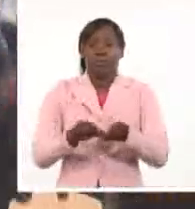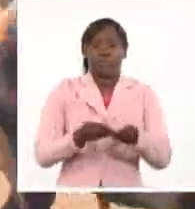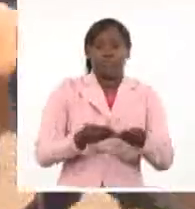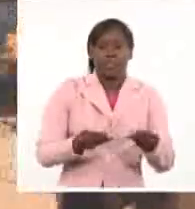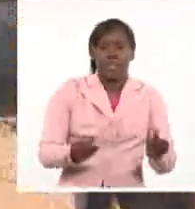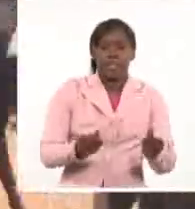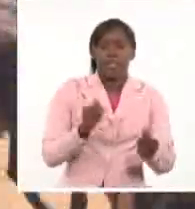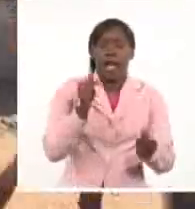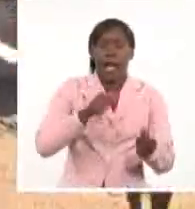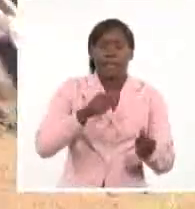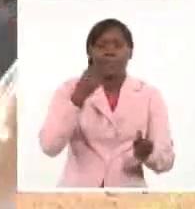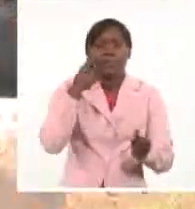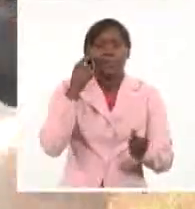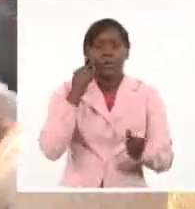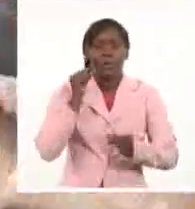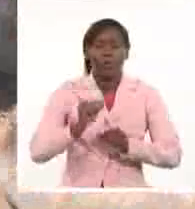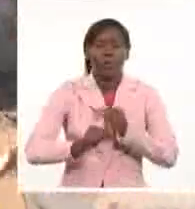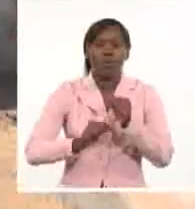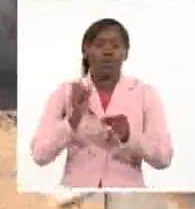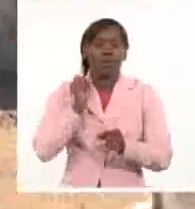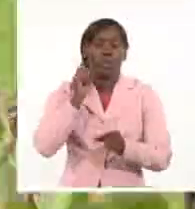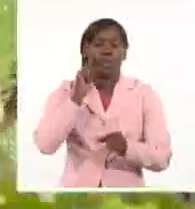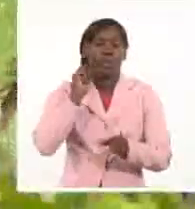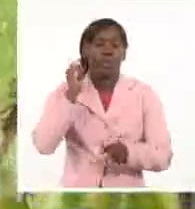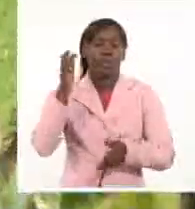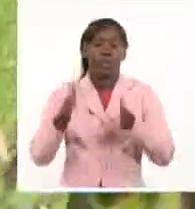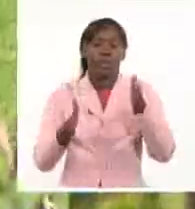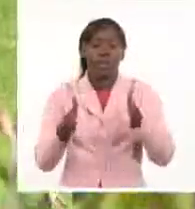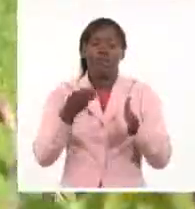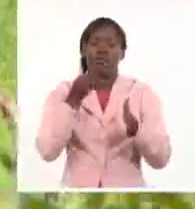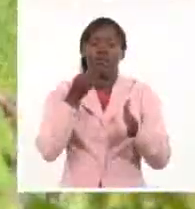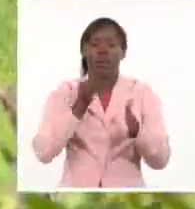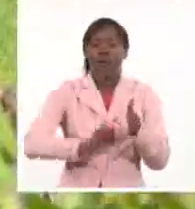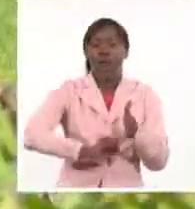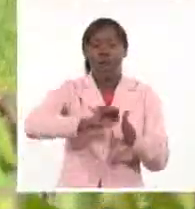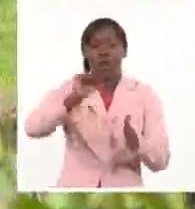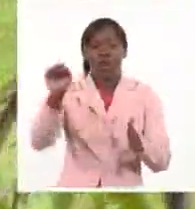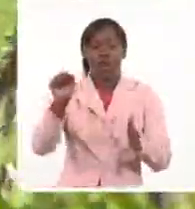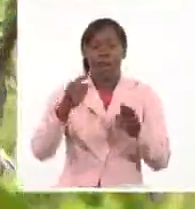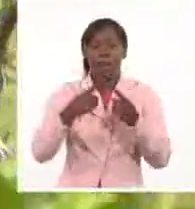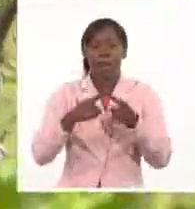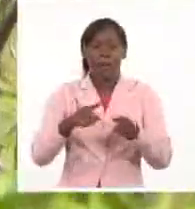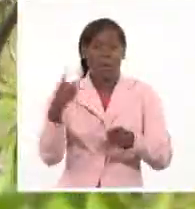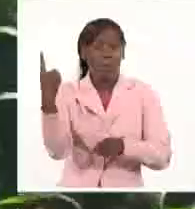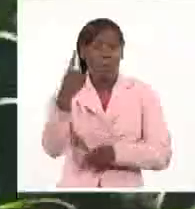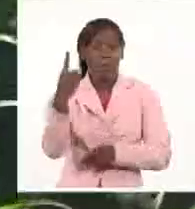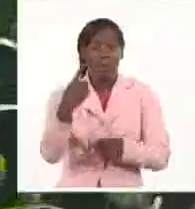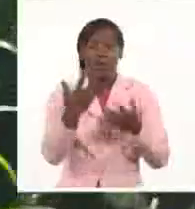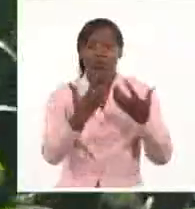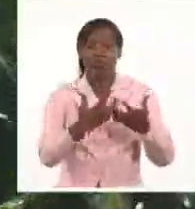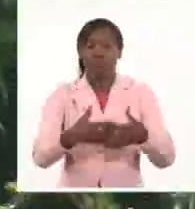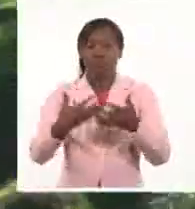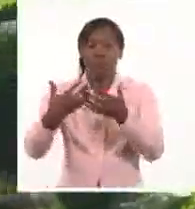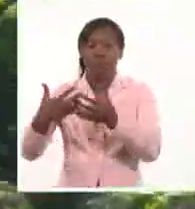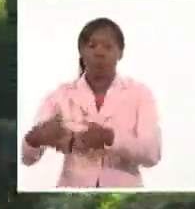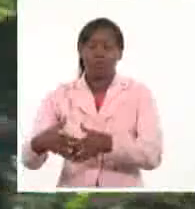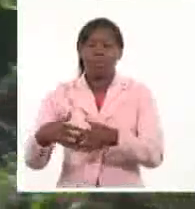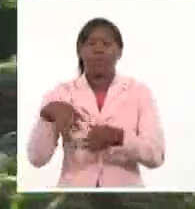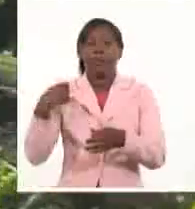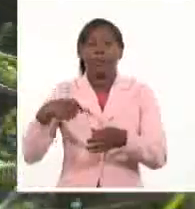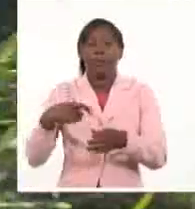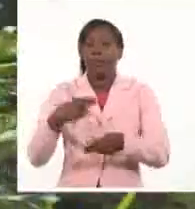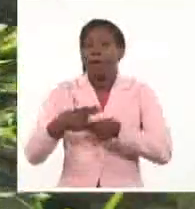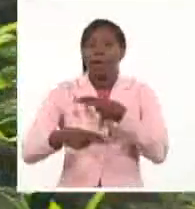municipios quedan por debajo de este valor. Pero decrecen significativamente las producciones pecuarias, y el crecimiento de los cultivos varios